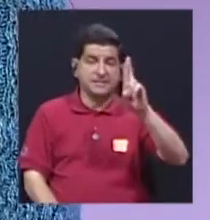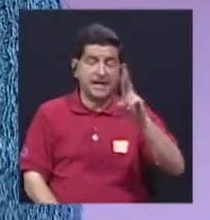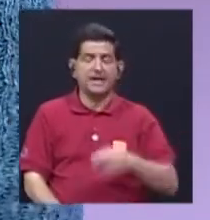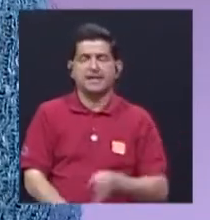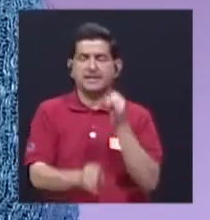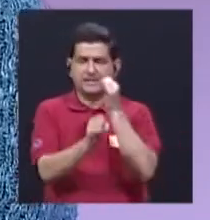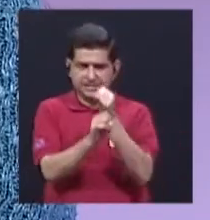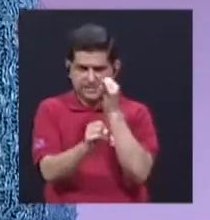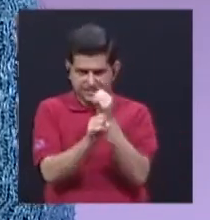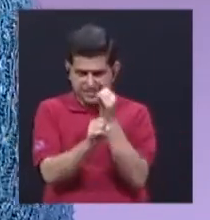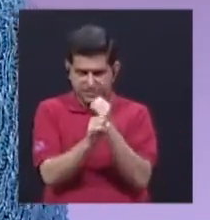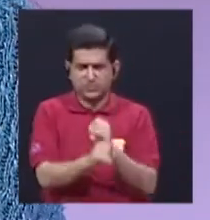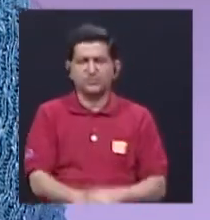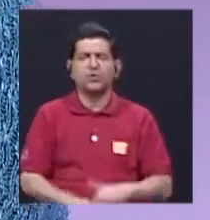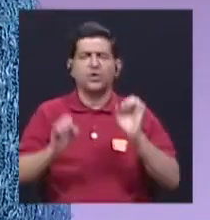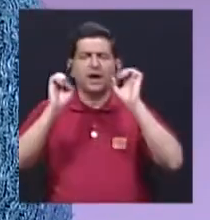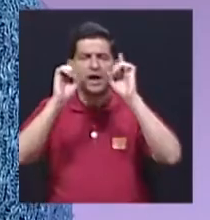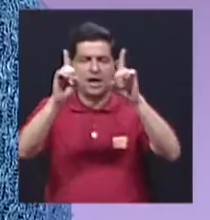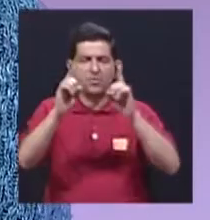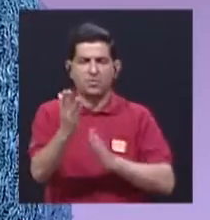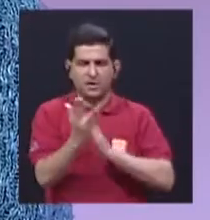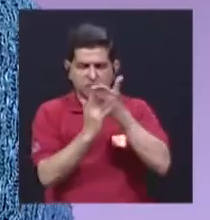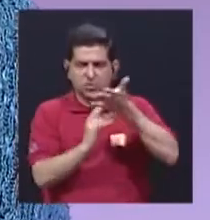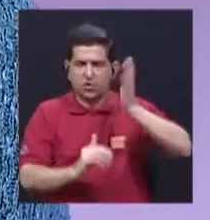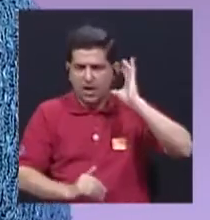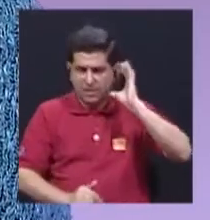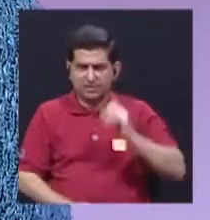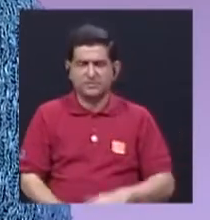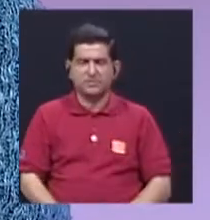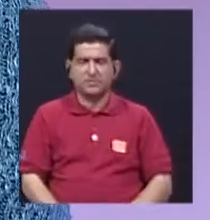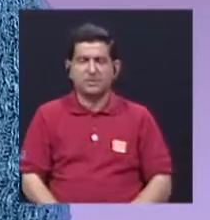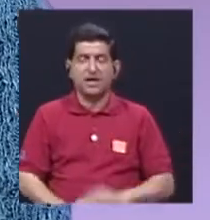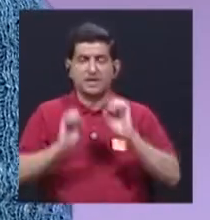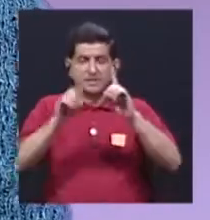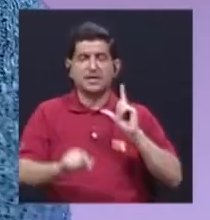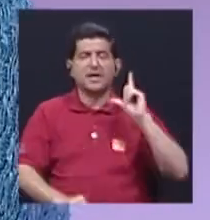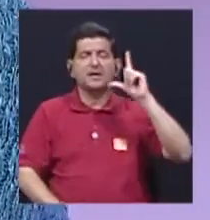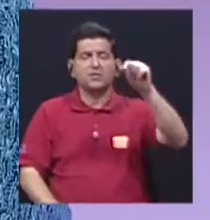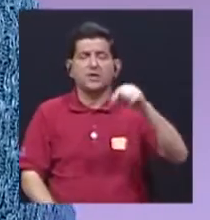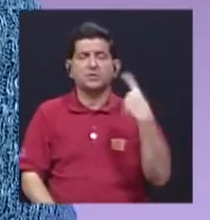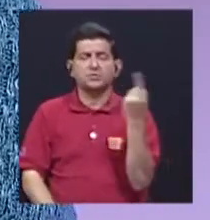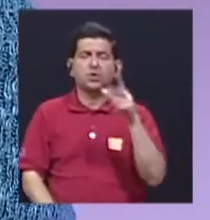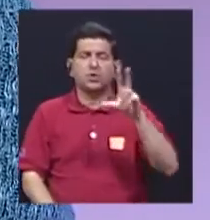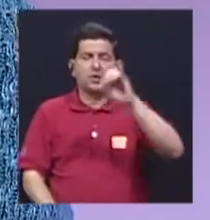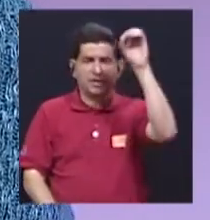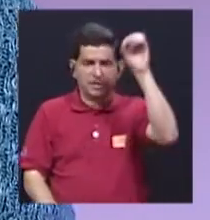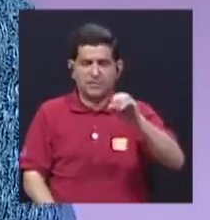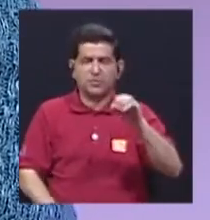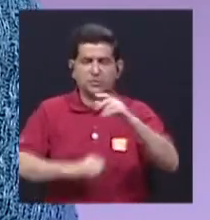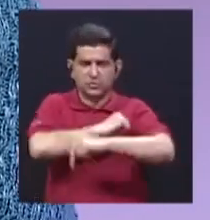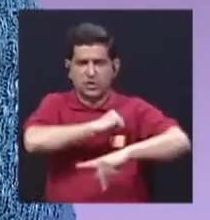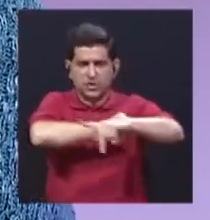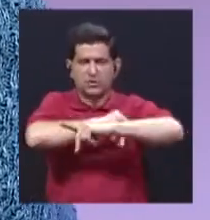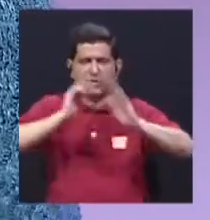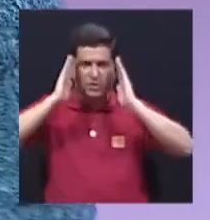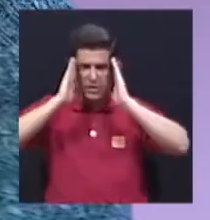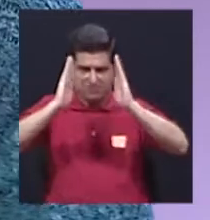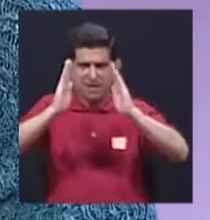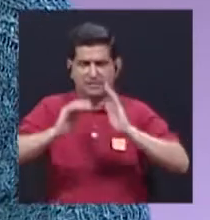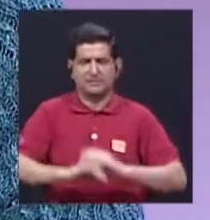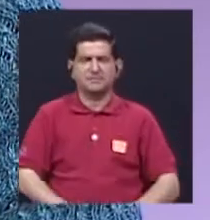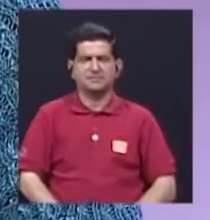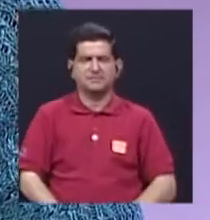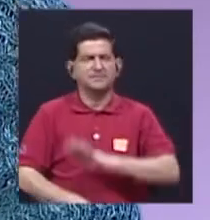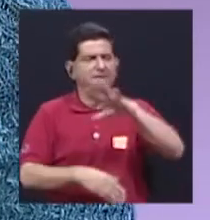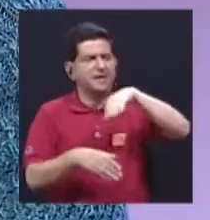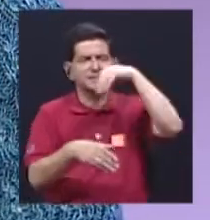una instancia que hace educación a través de la radio, educación a distancia, solo cubre el 30% del territorio nacional. Es decir, hay